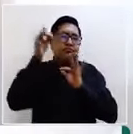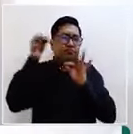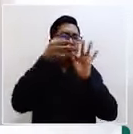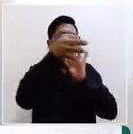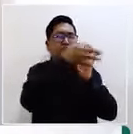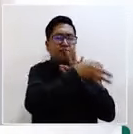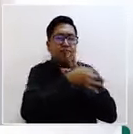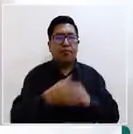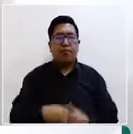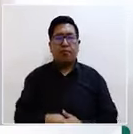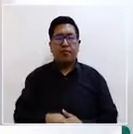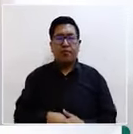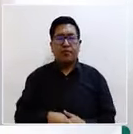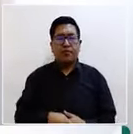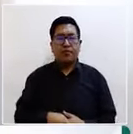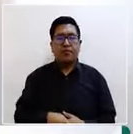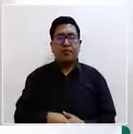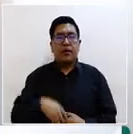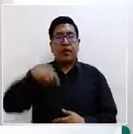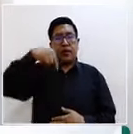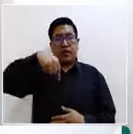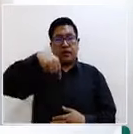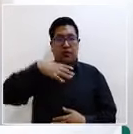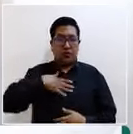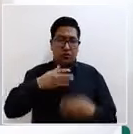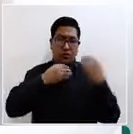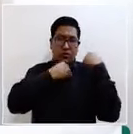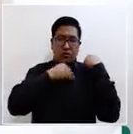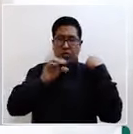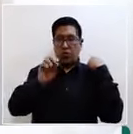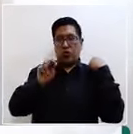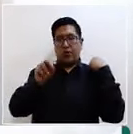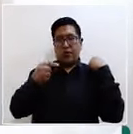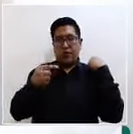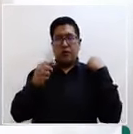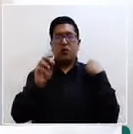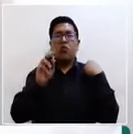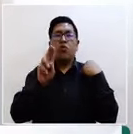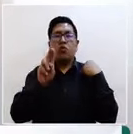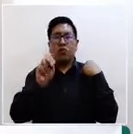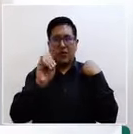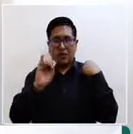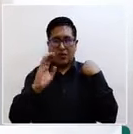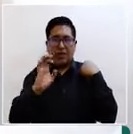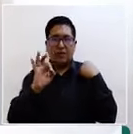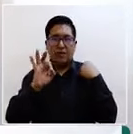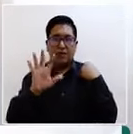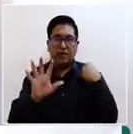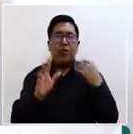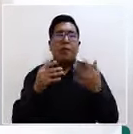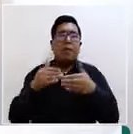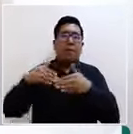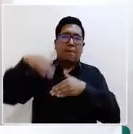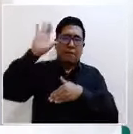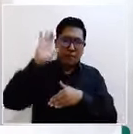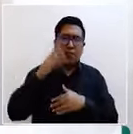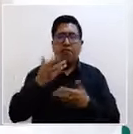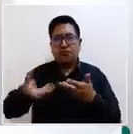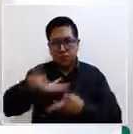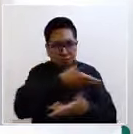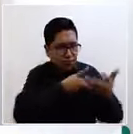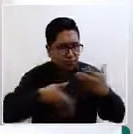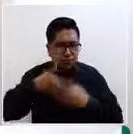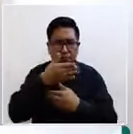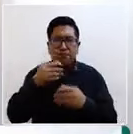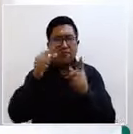En UNICEF, creo que la palabra que más repetimos cuando hablamos de proteger a niñas,